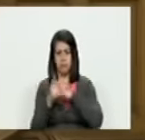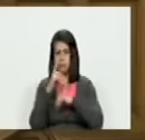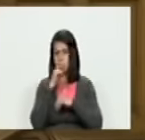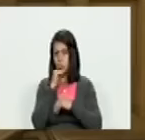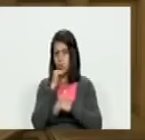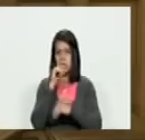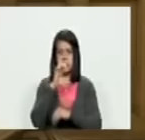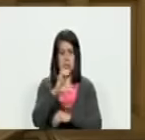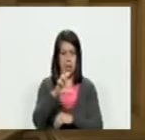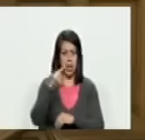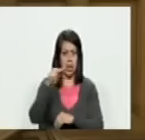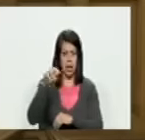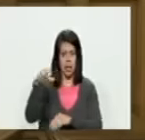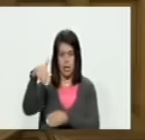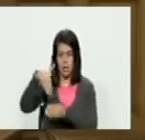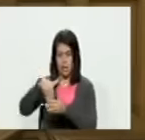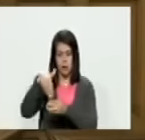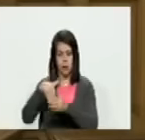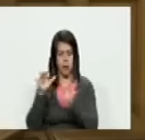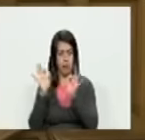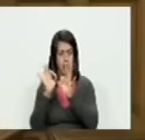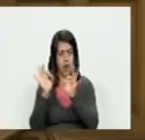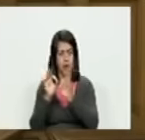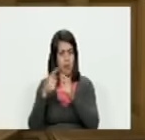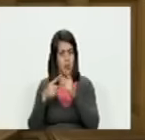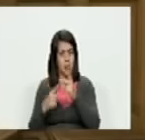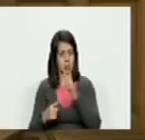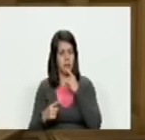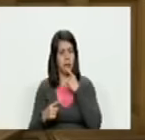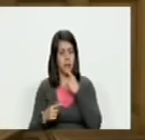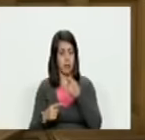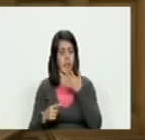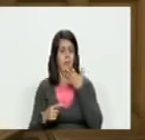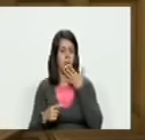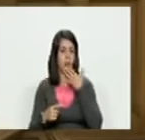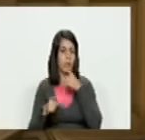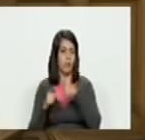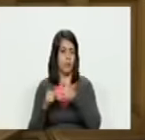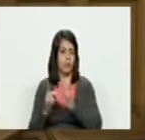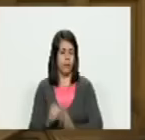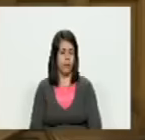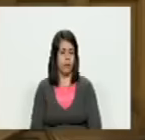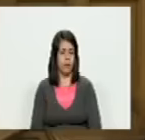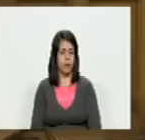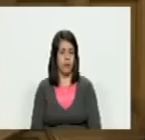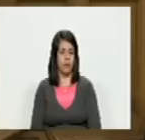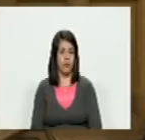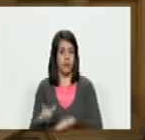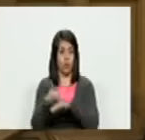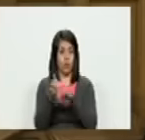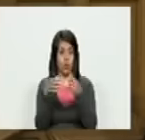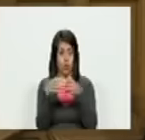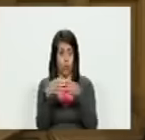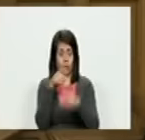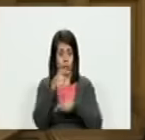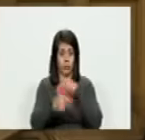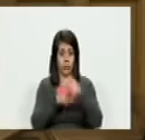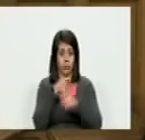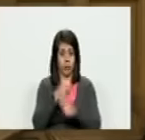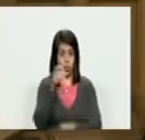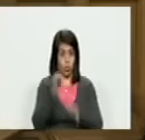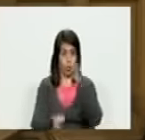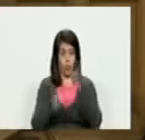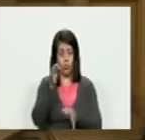consejo nacional electoral esa es una de las cosas que señalan por ejemplo un grupo de asociaciones de juristas que